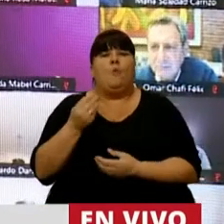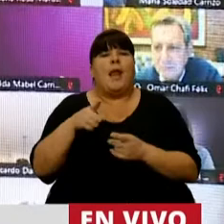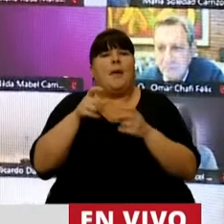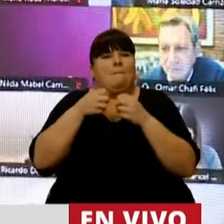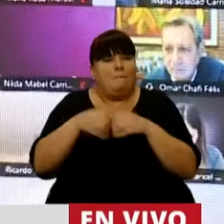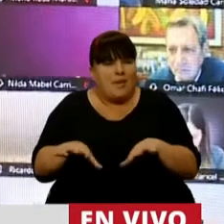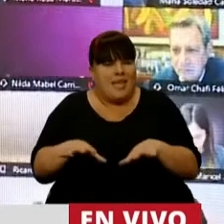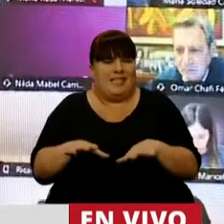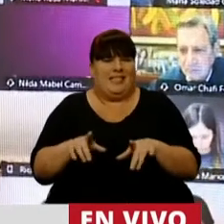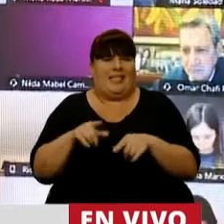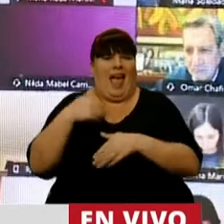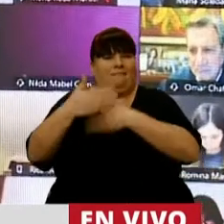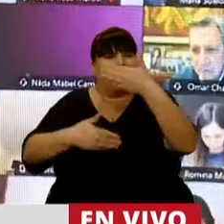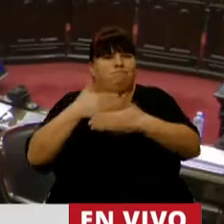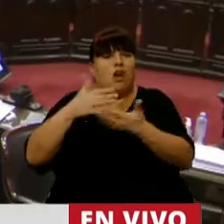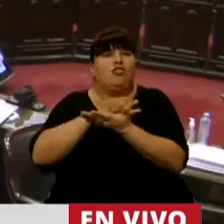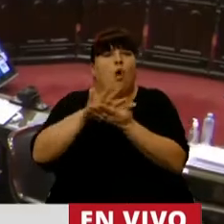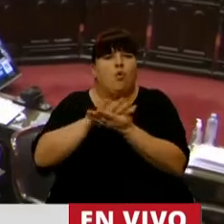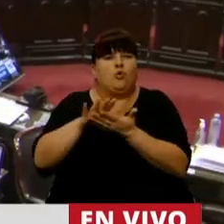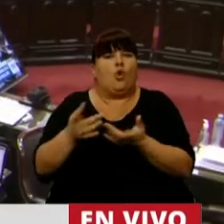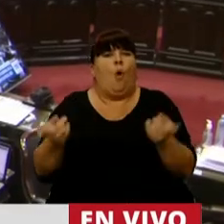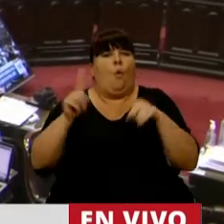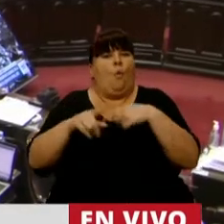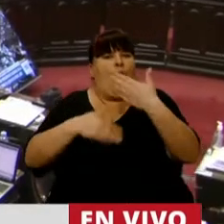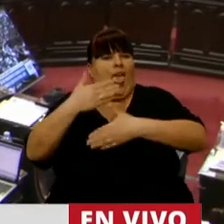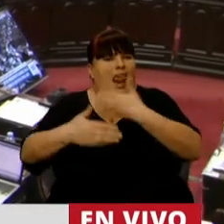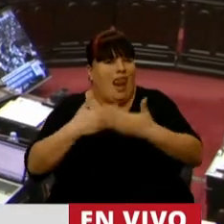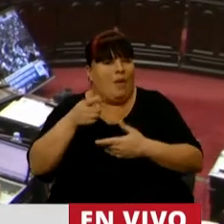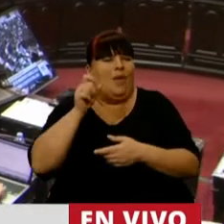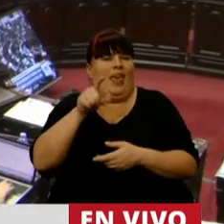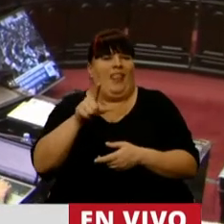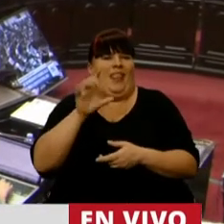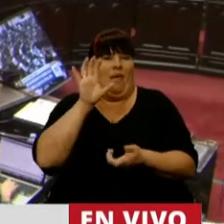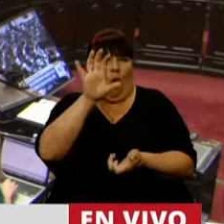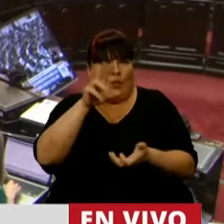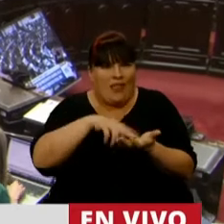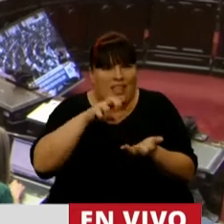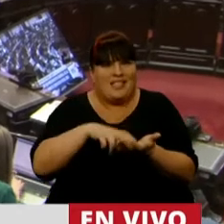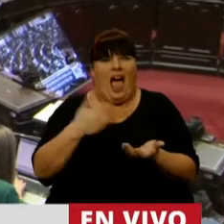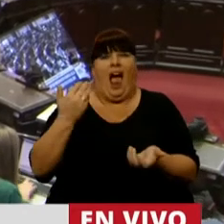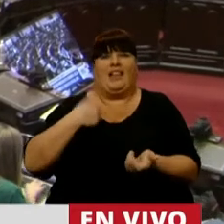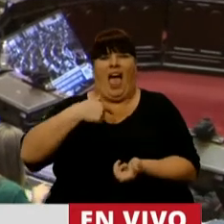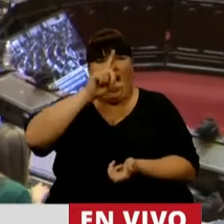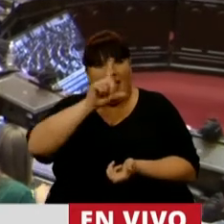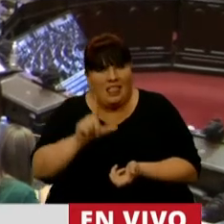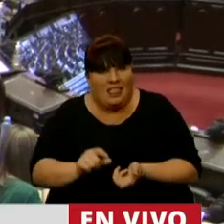inicio de un proceso de reparación y de reconstrucción de nuestra provincia, de nuestro país,